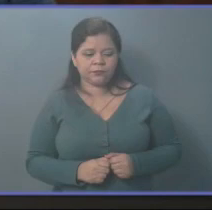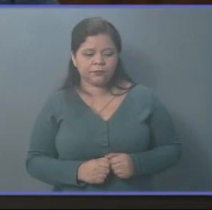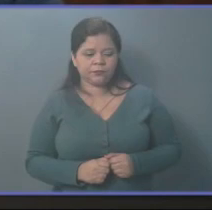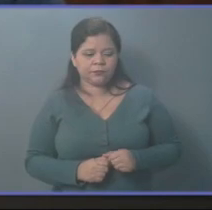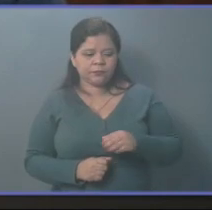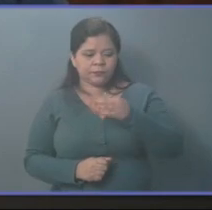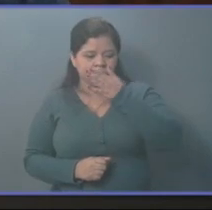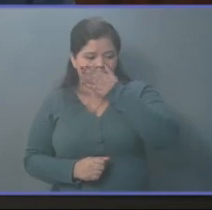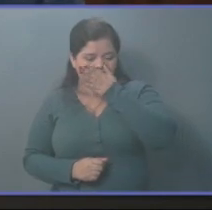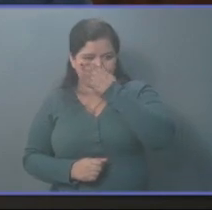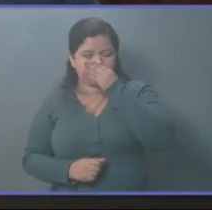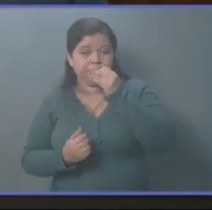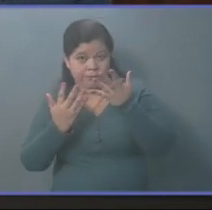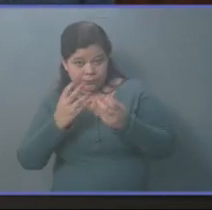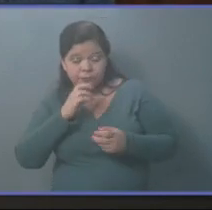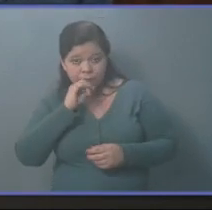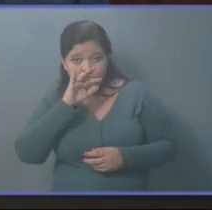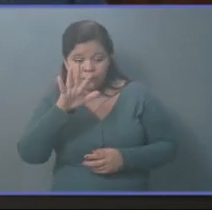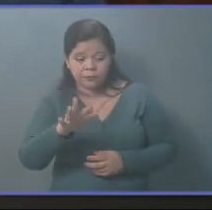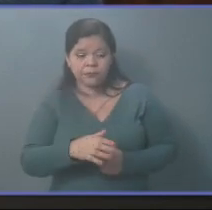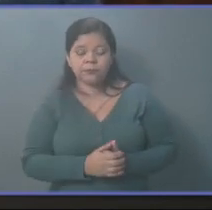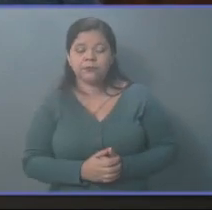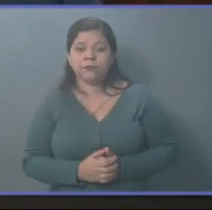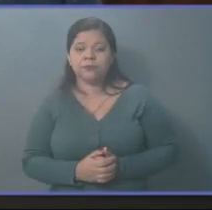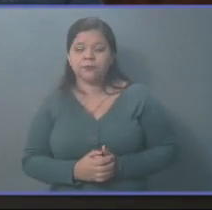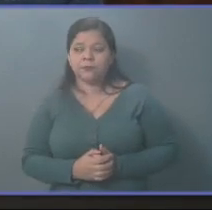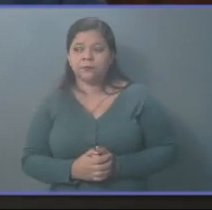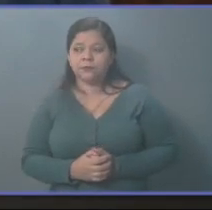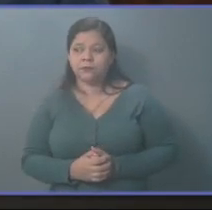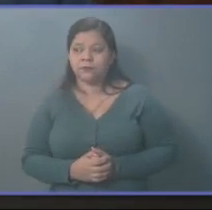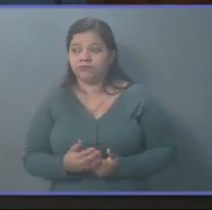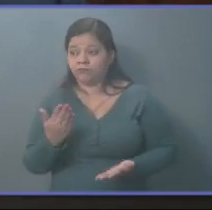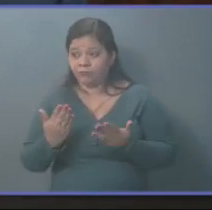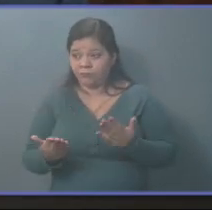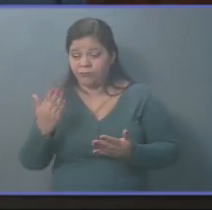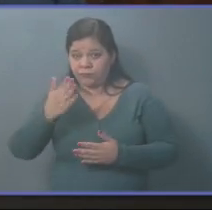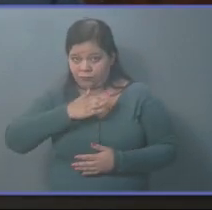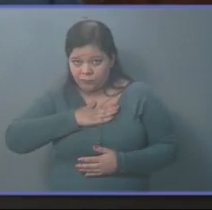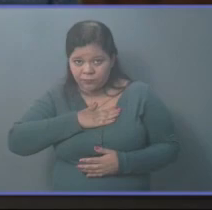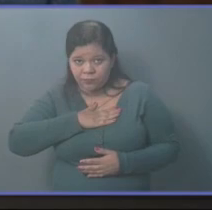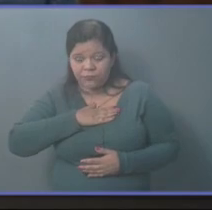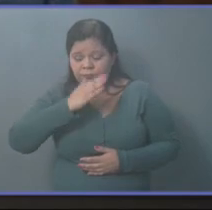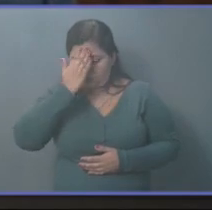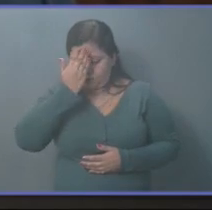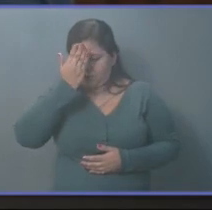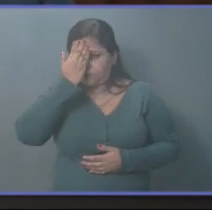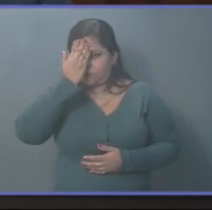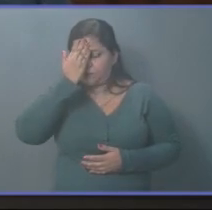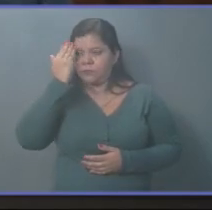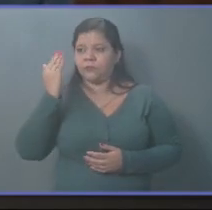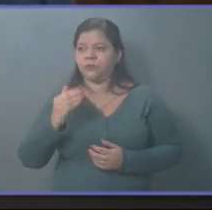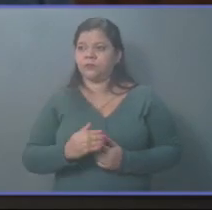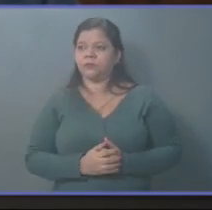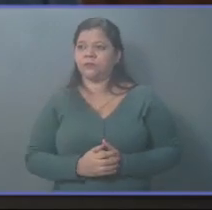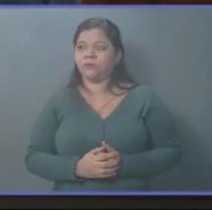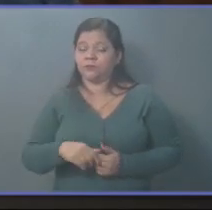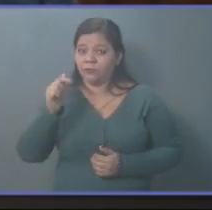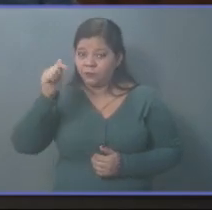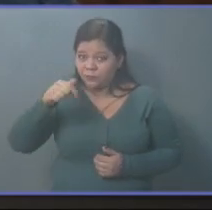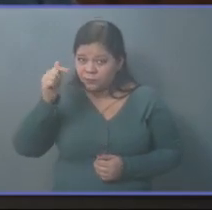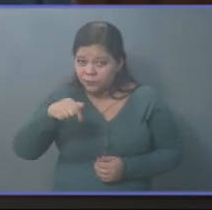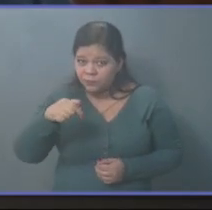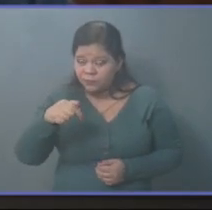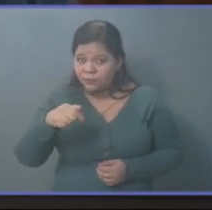Quiero decirles que si yo me hubiera dado cuenta que hoy